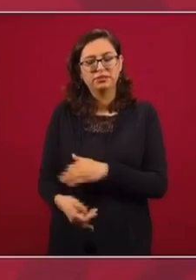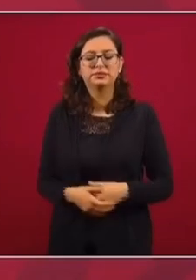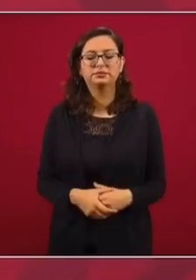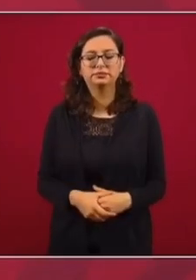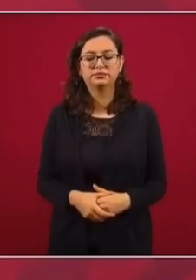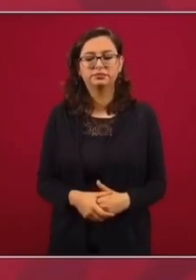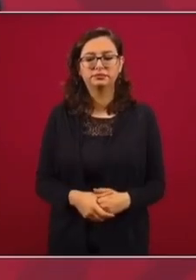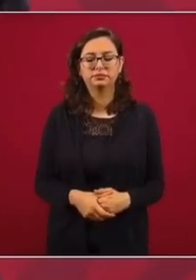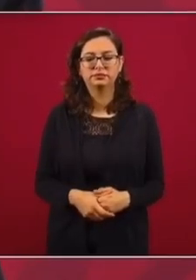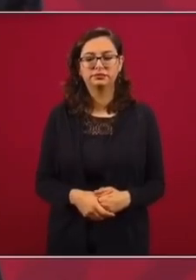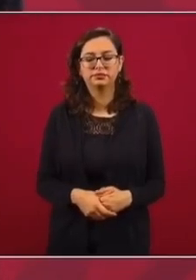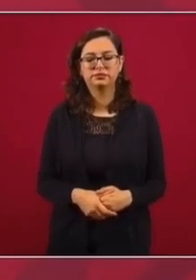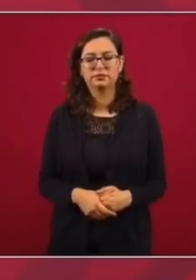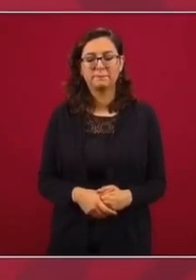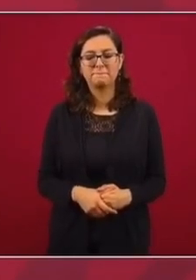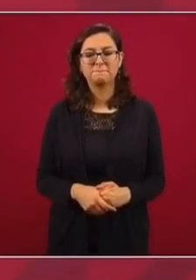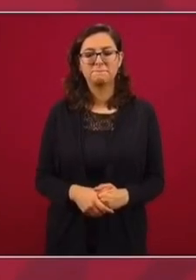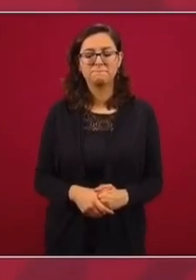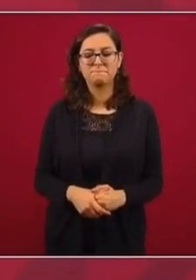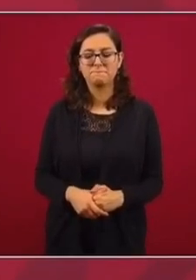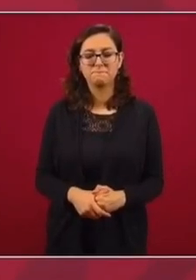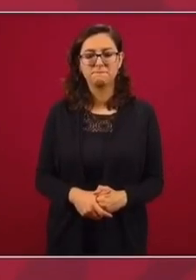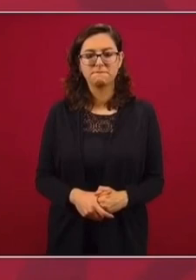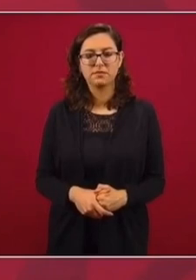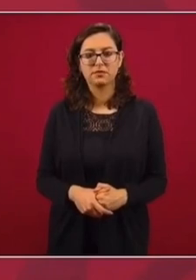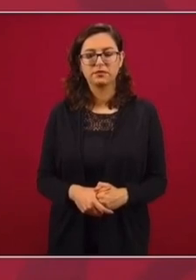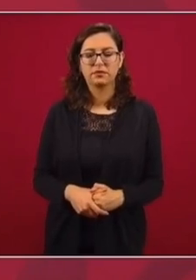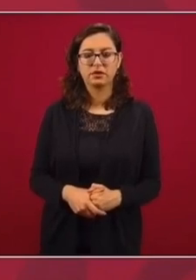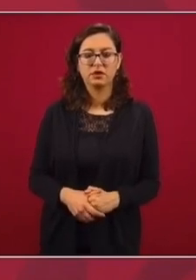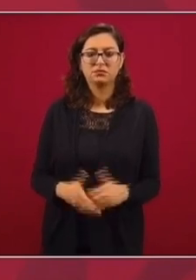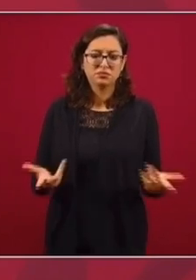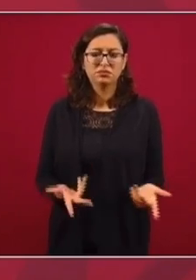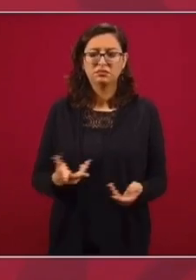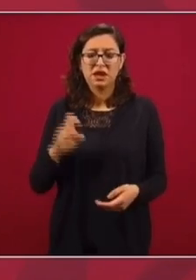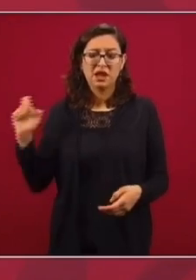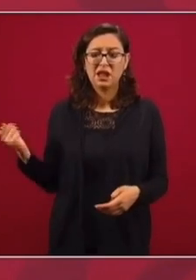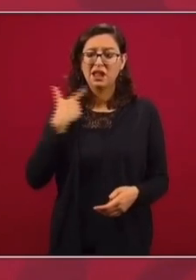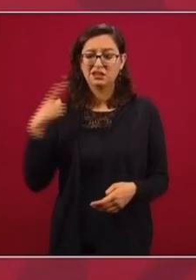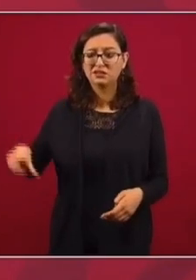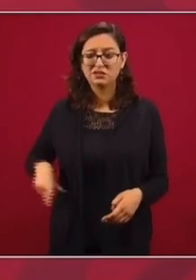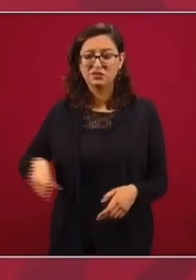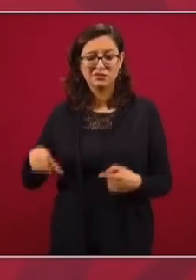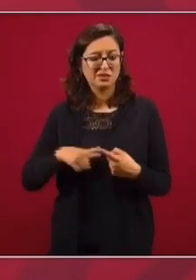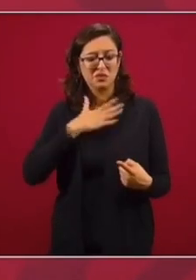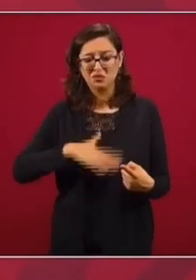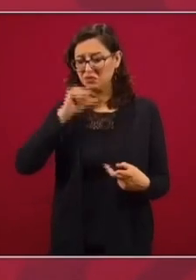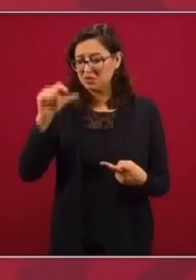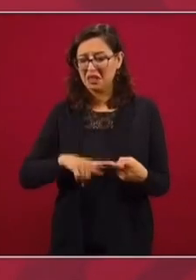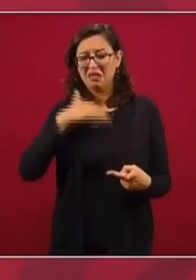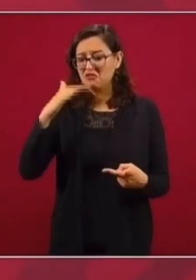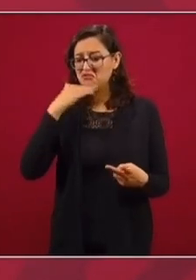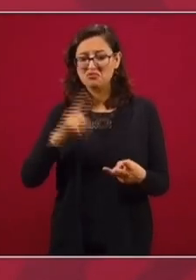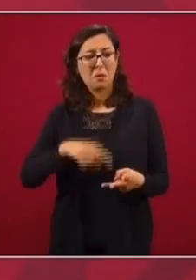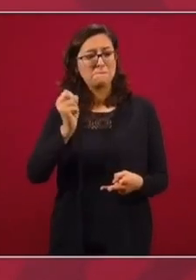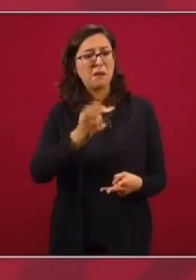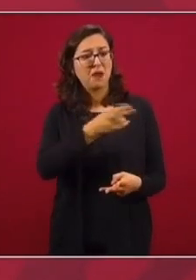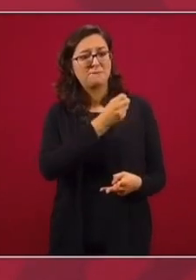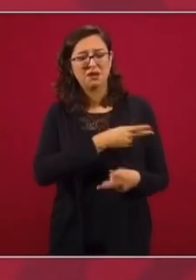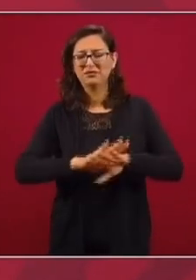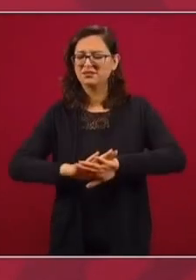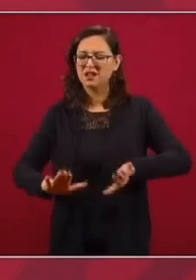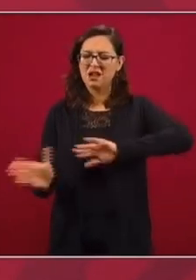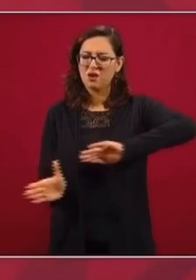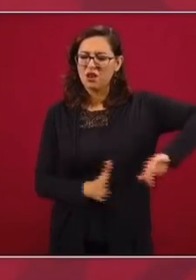haciendo a lado al antiguo régimen de justicia, de corrupción, de privilegios. Y estamos